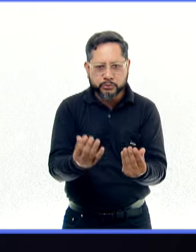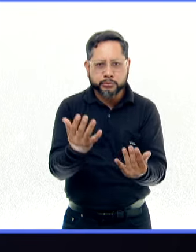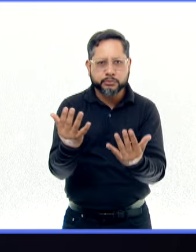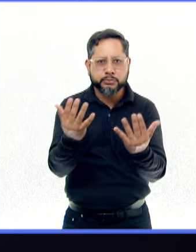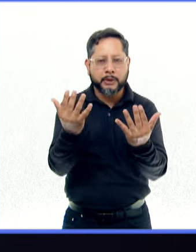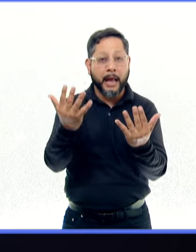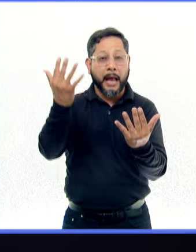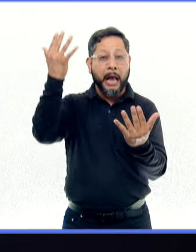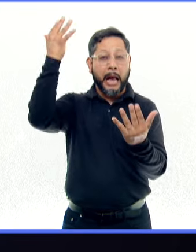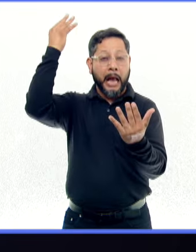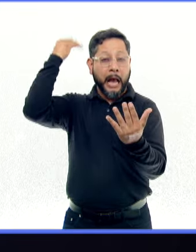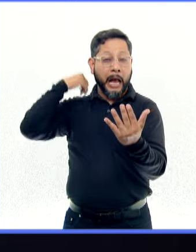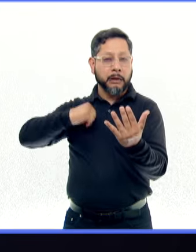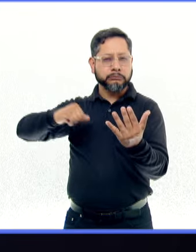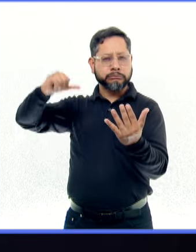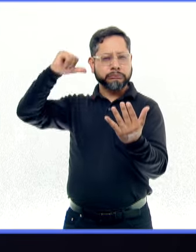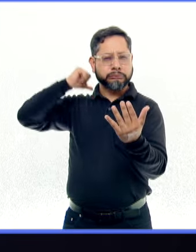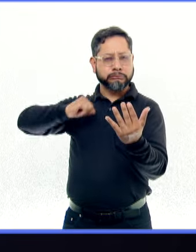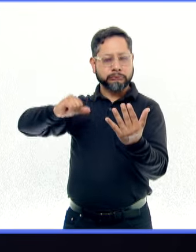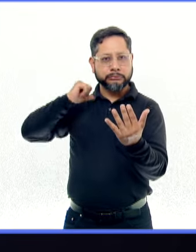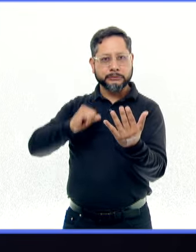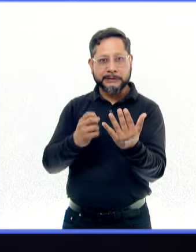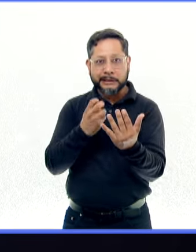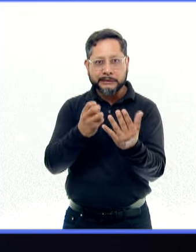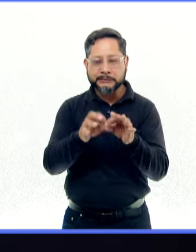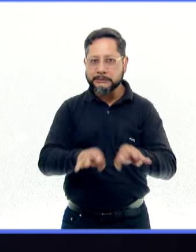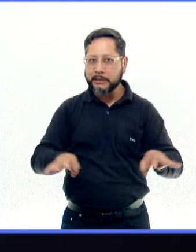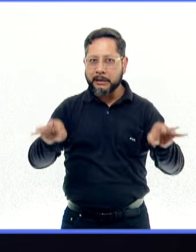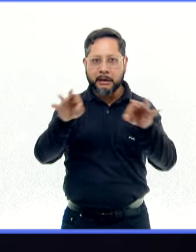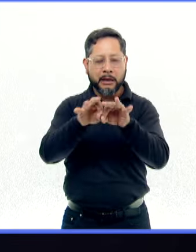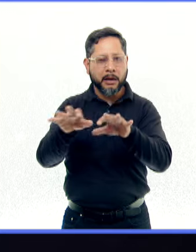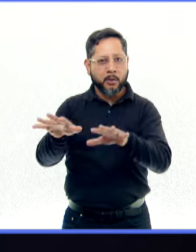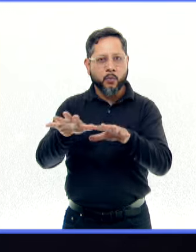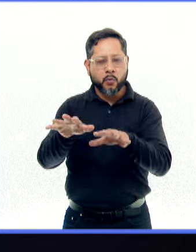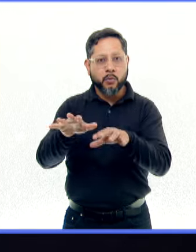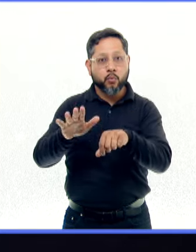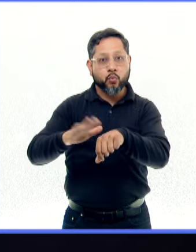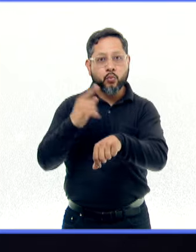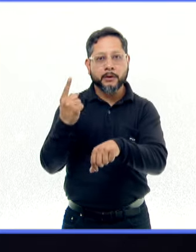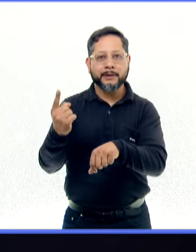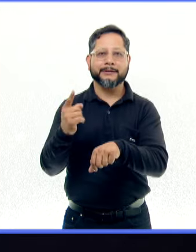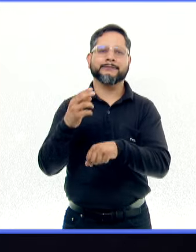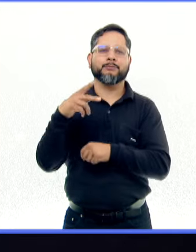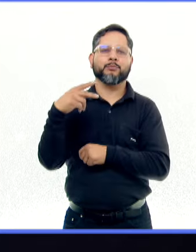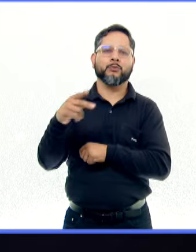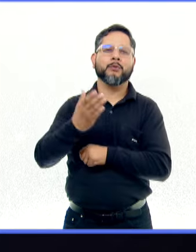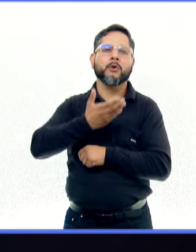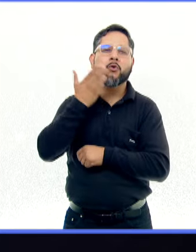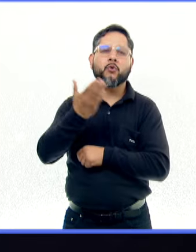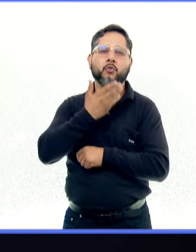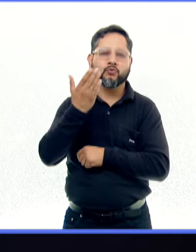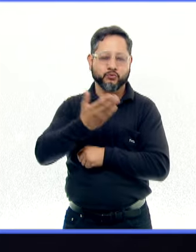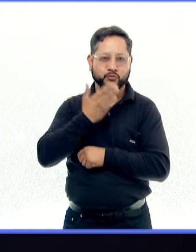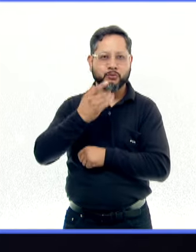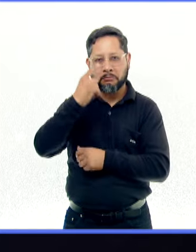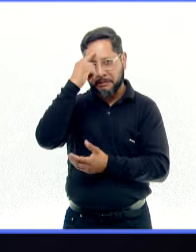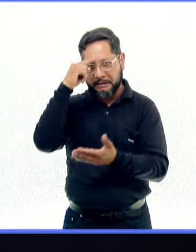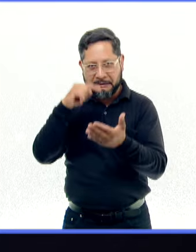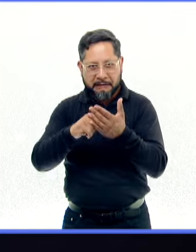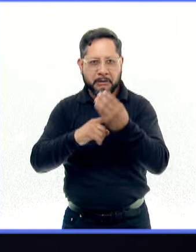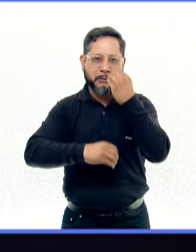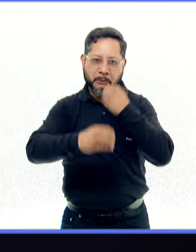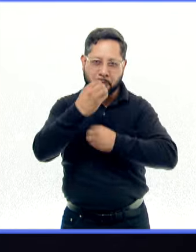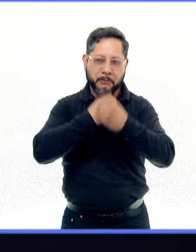antiguos mexicanos fue un acontecimiento tan importante que formó parte de sus ritos y creencias, así como de su